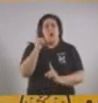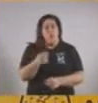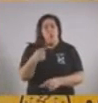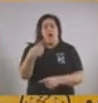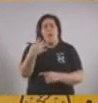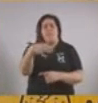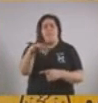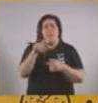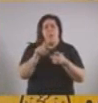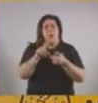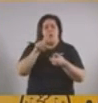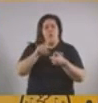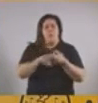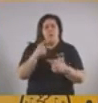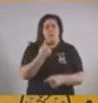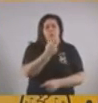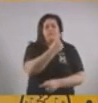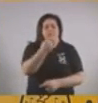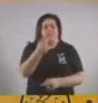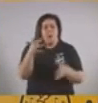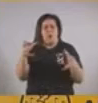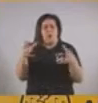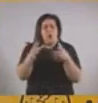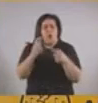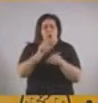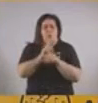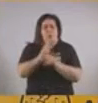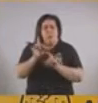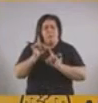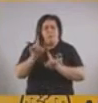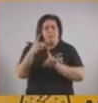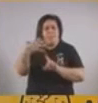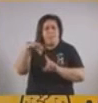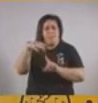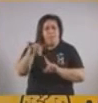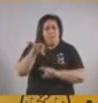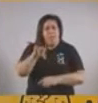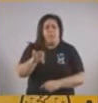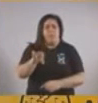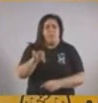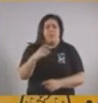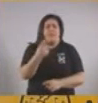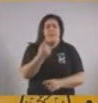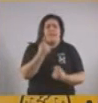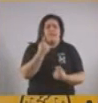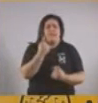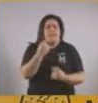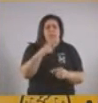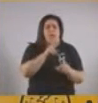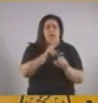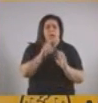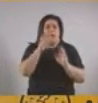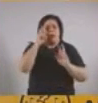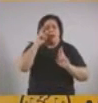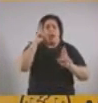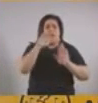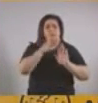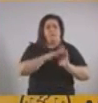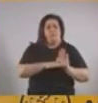y la responsabilidad individual de cada uno en el cuidado. Necesitamos seguir cumpliendo para poder